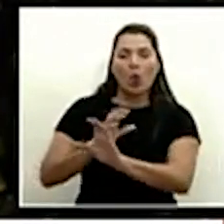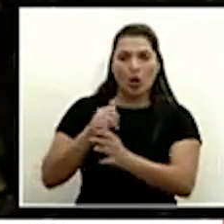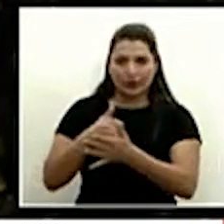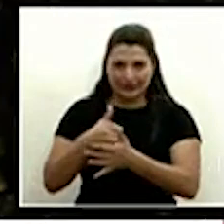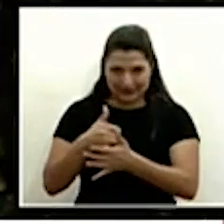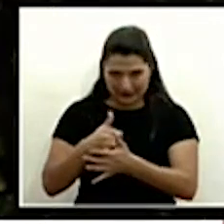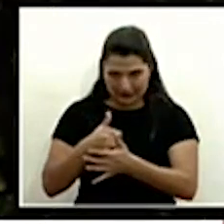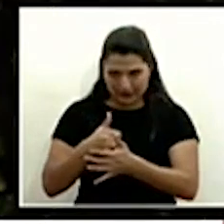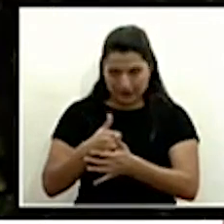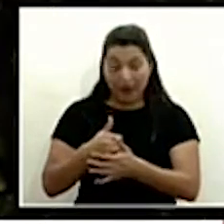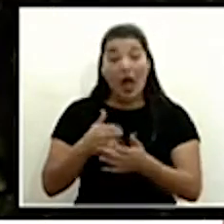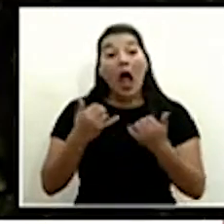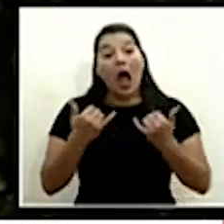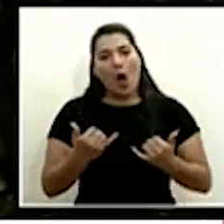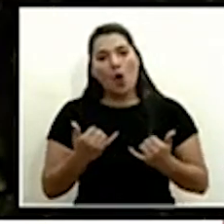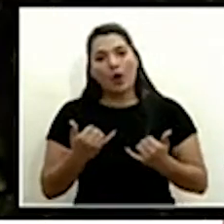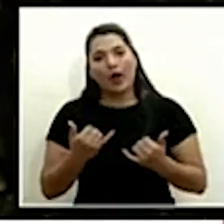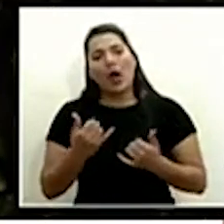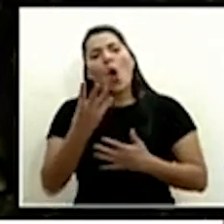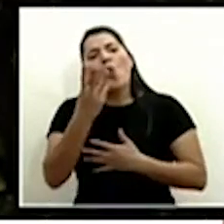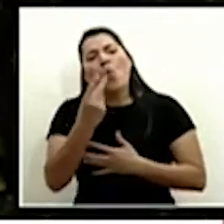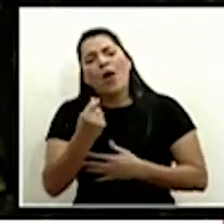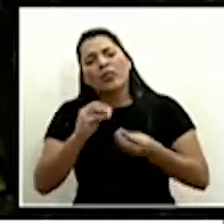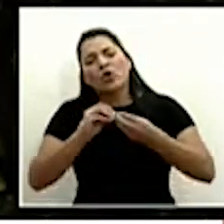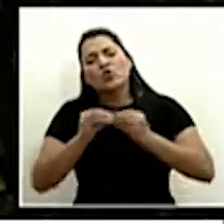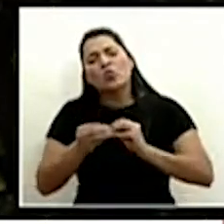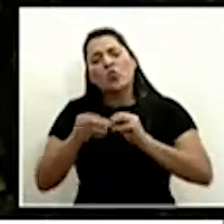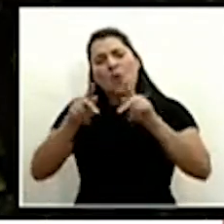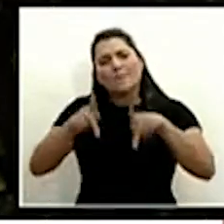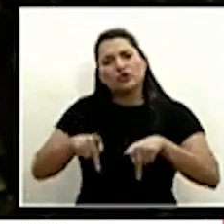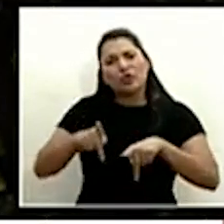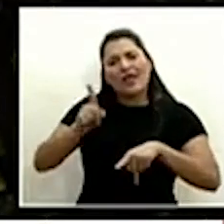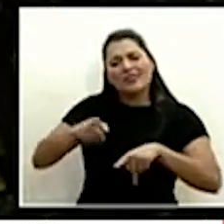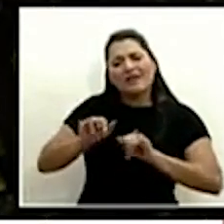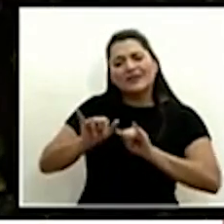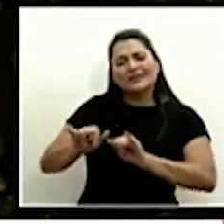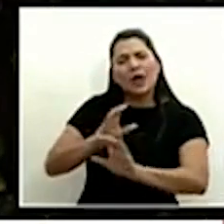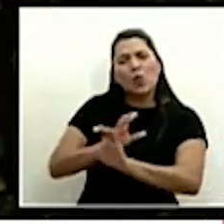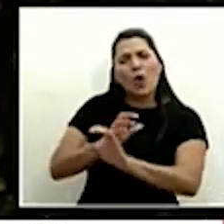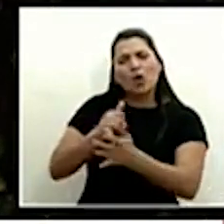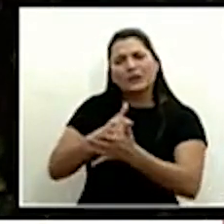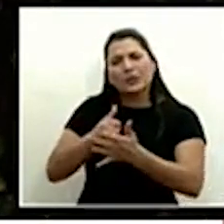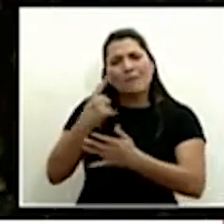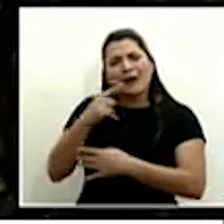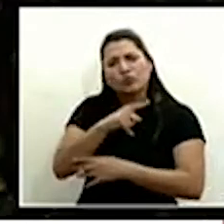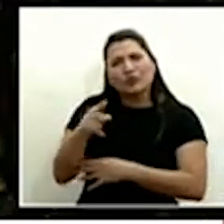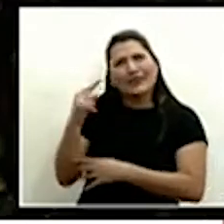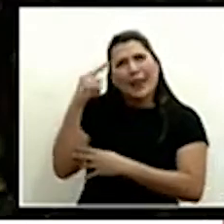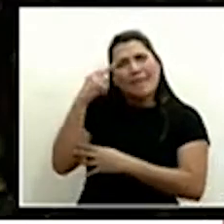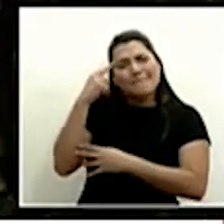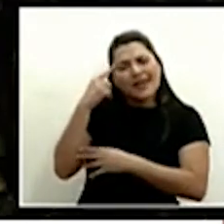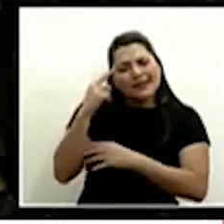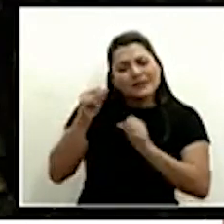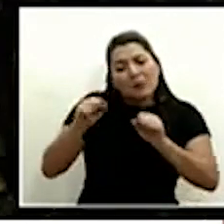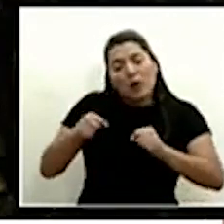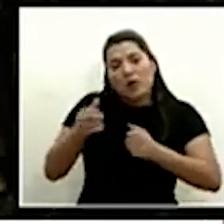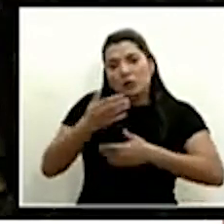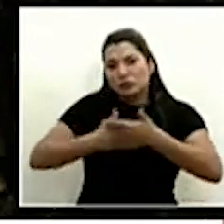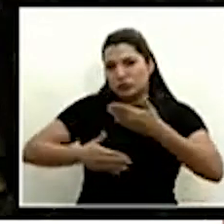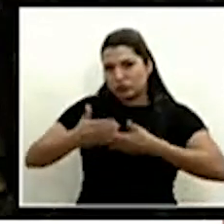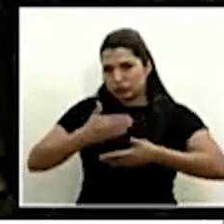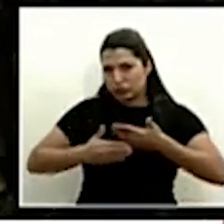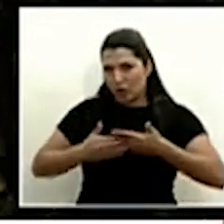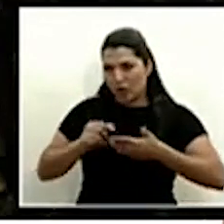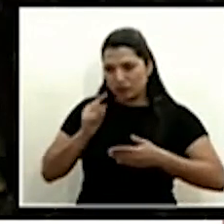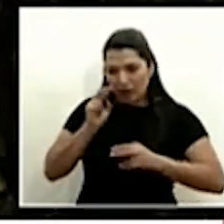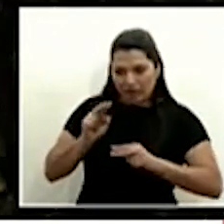cantidad de personas en UCI podría salud valorar hacer algún tipo de restricción que ya sea una de las alarmas